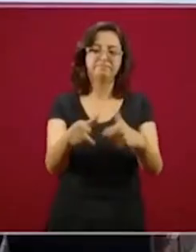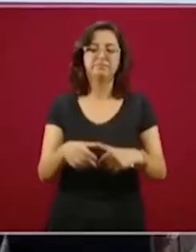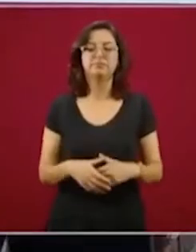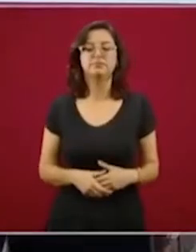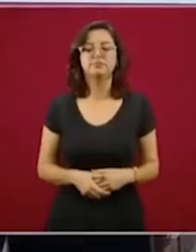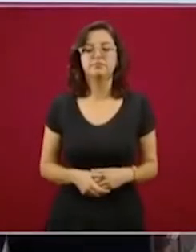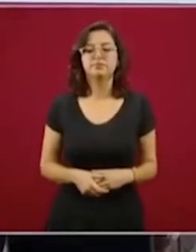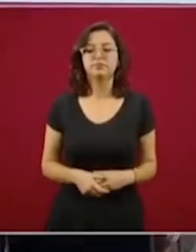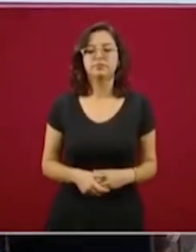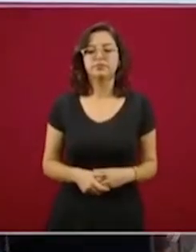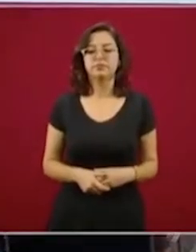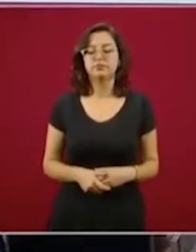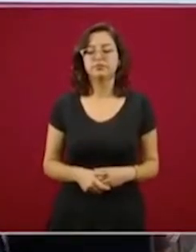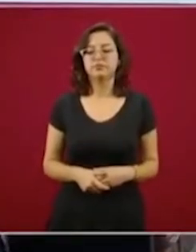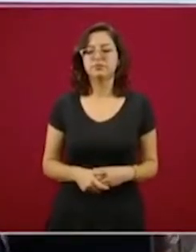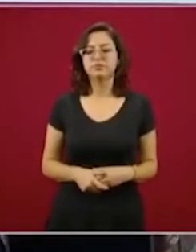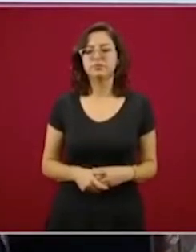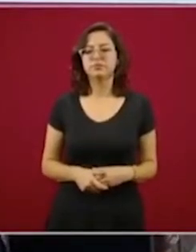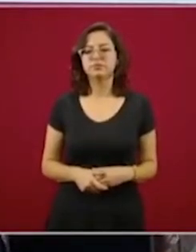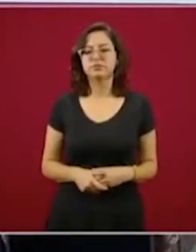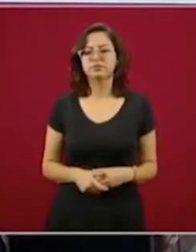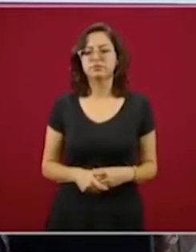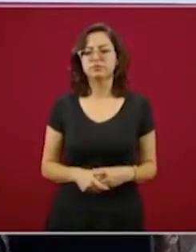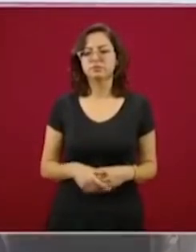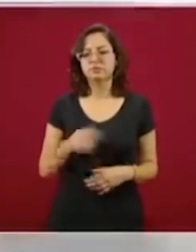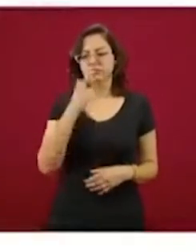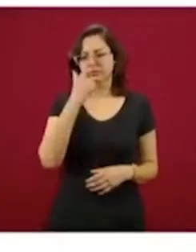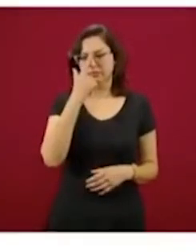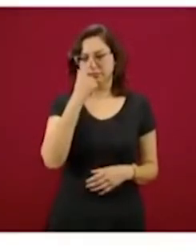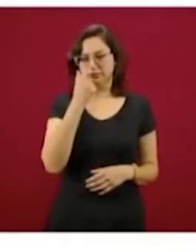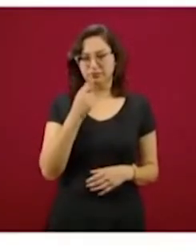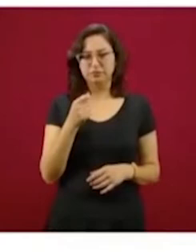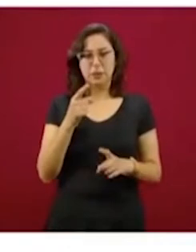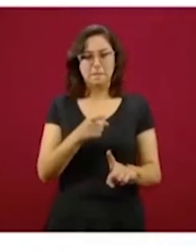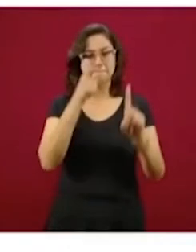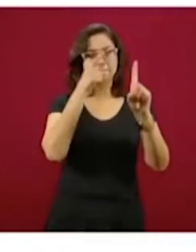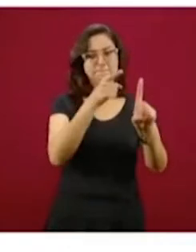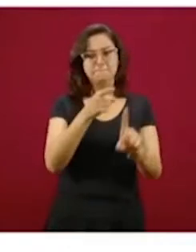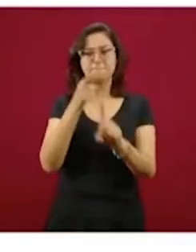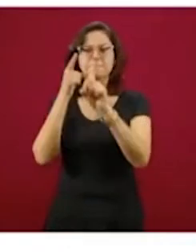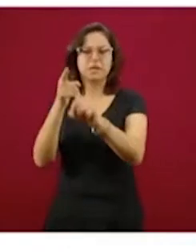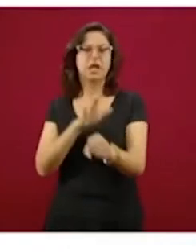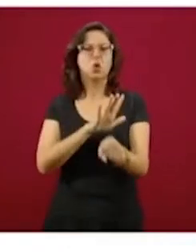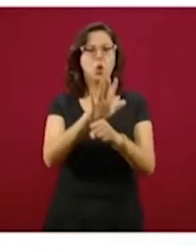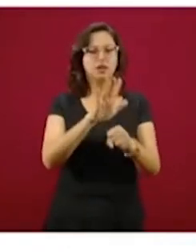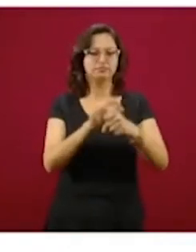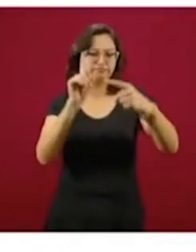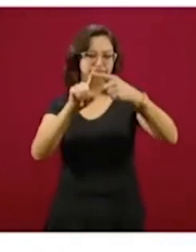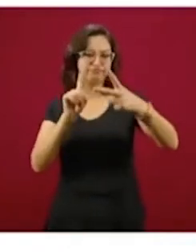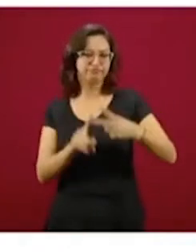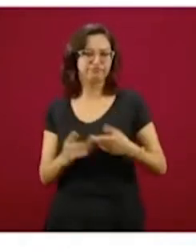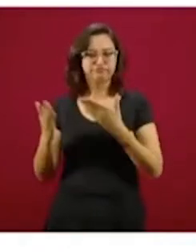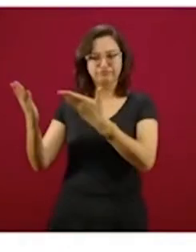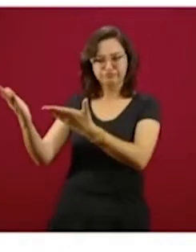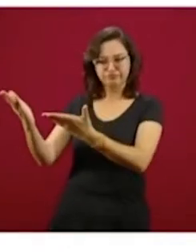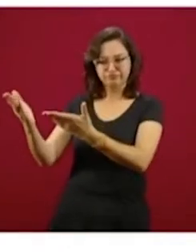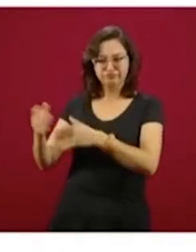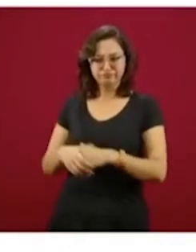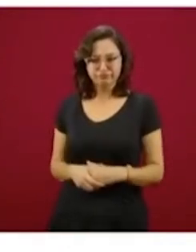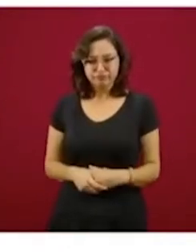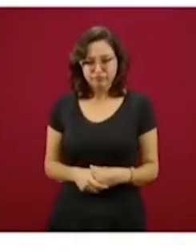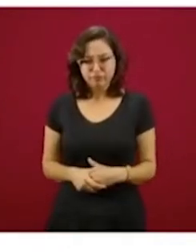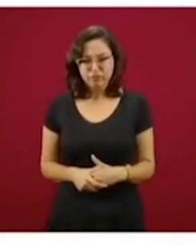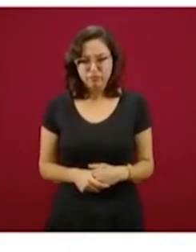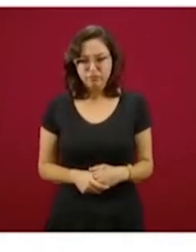Son estas las dos metas, las 22 mil y 22 mil 300 trabajadoras del hogar y 23 mil